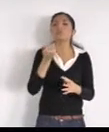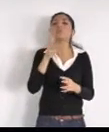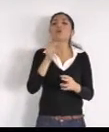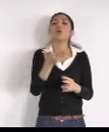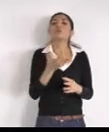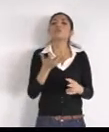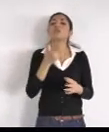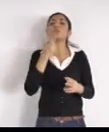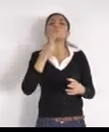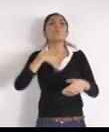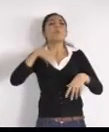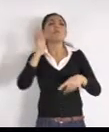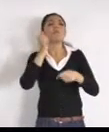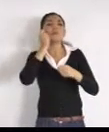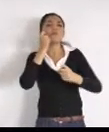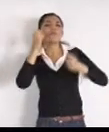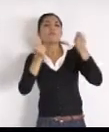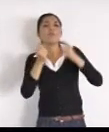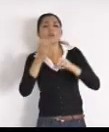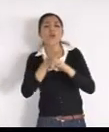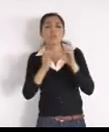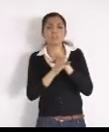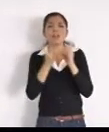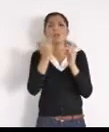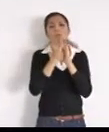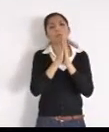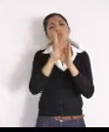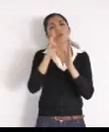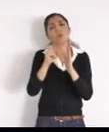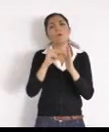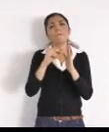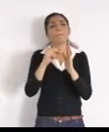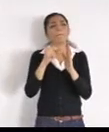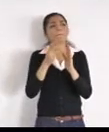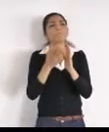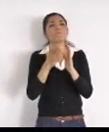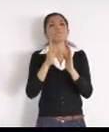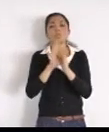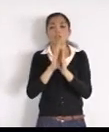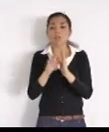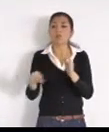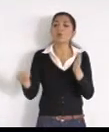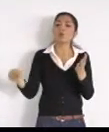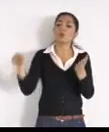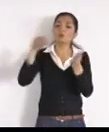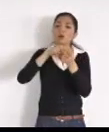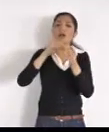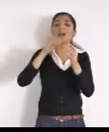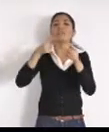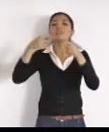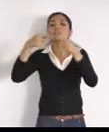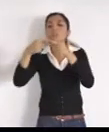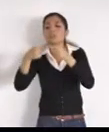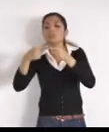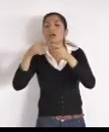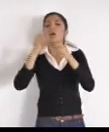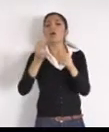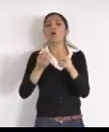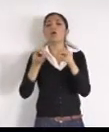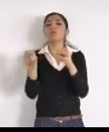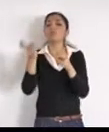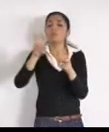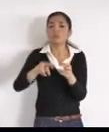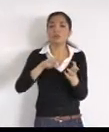no suban, y nos bajen, en cualquier esquina, aunque no sea parado oficial, y nos enojamos, y el conductor, no accede a hacerlo, nos sentamos, aunque no lo